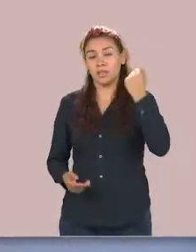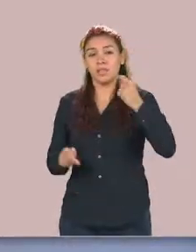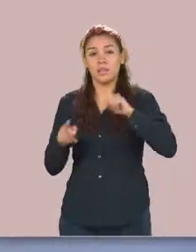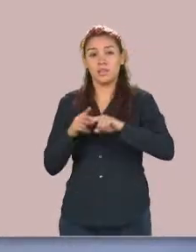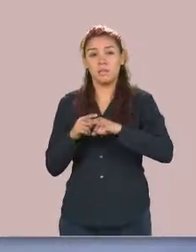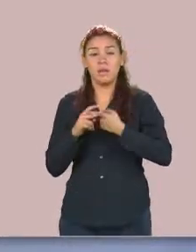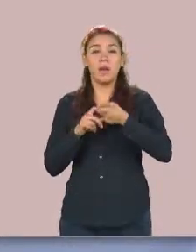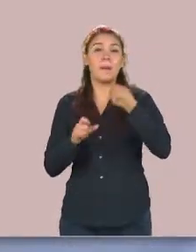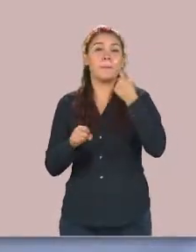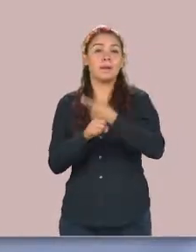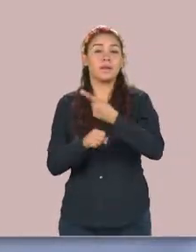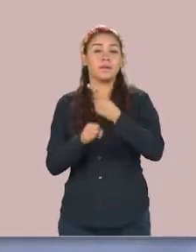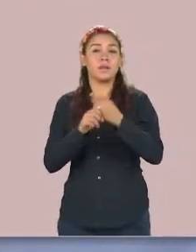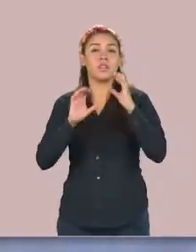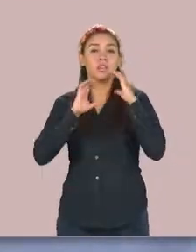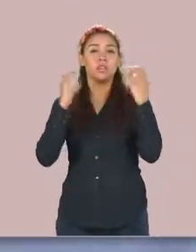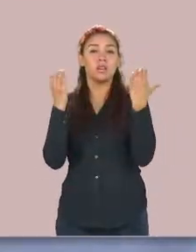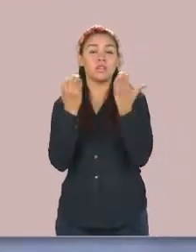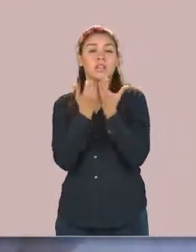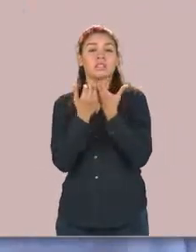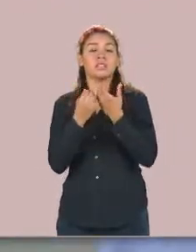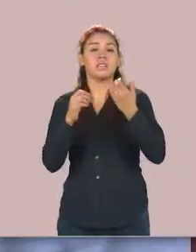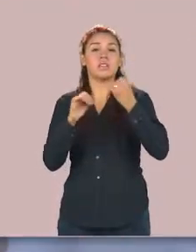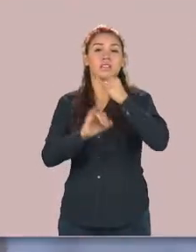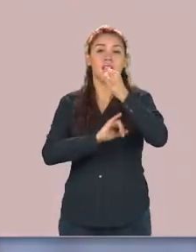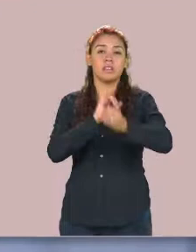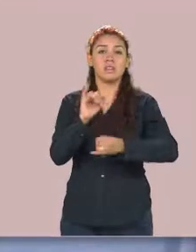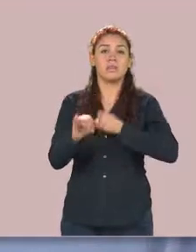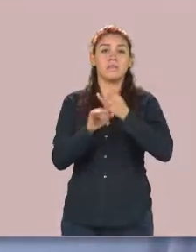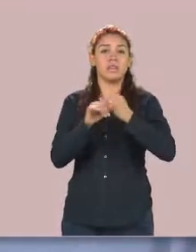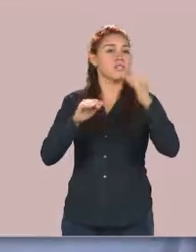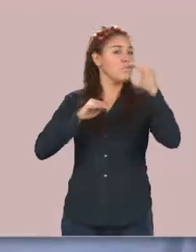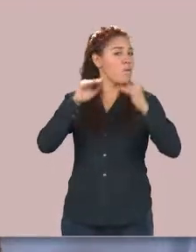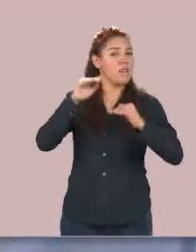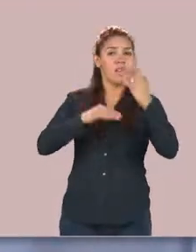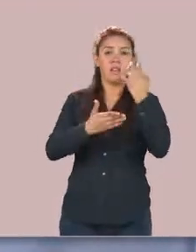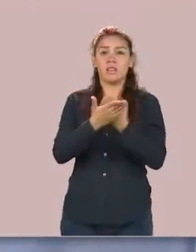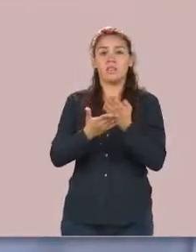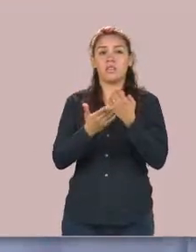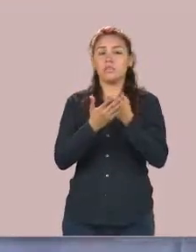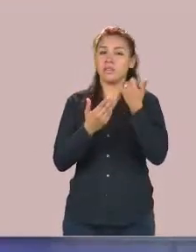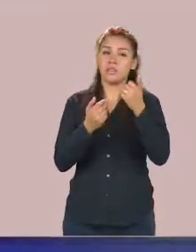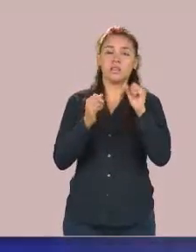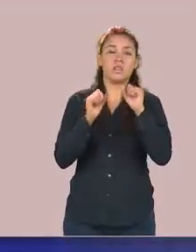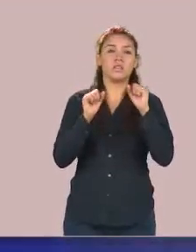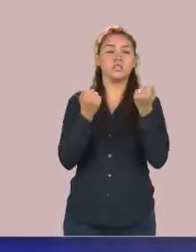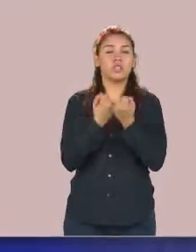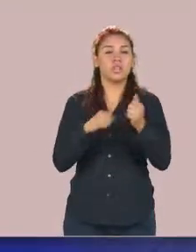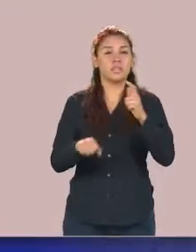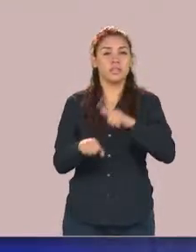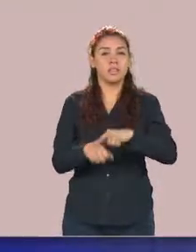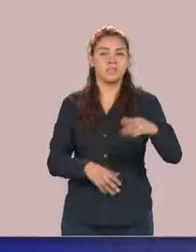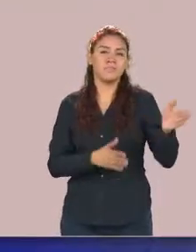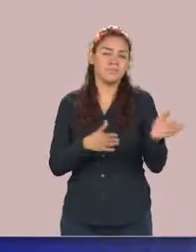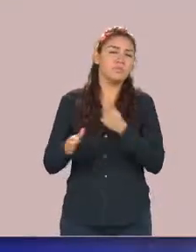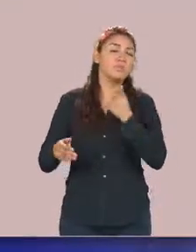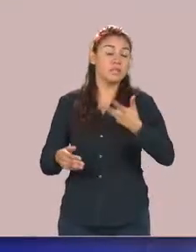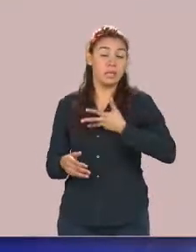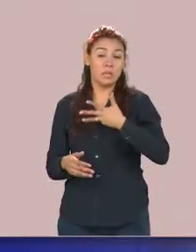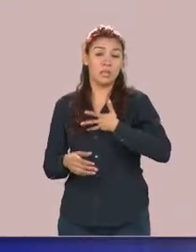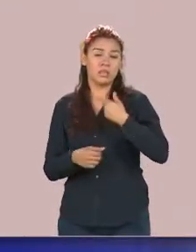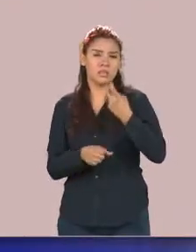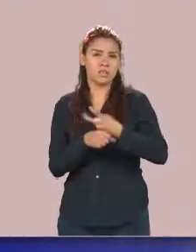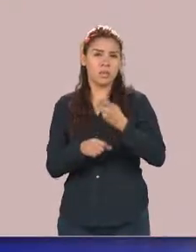internacional sobre desigualdad económica y social. Un segundo libro individual. SNIT